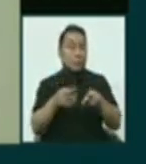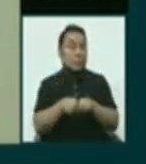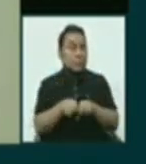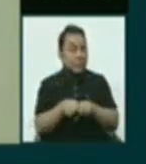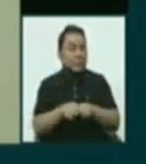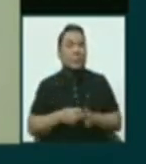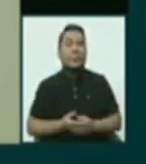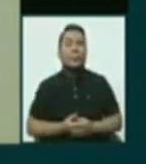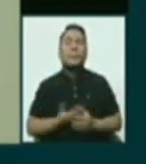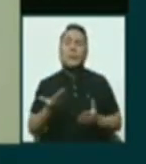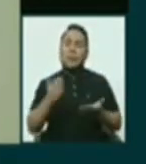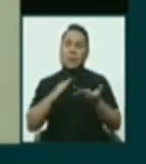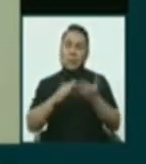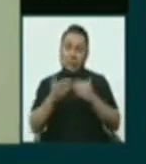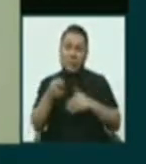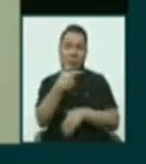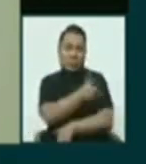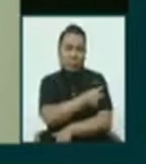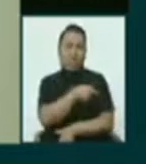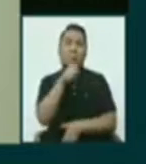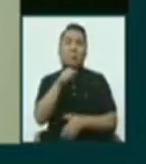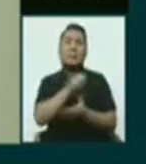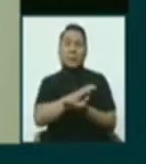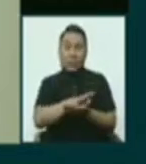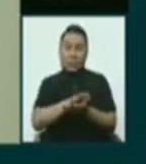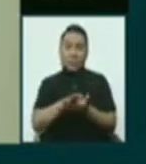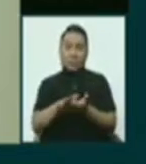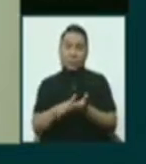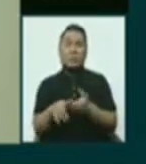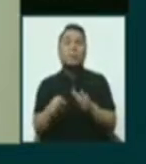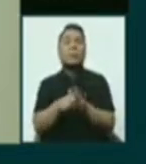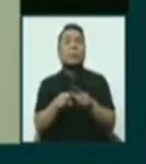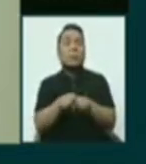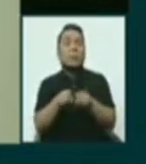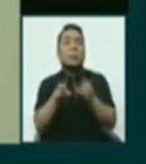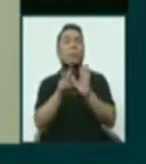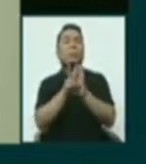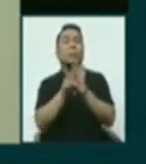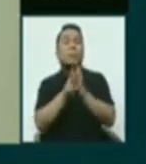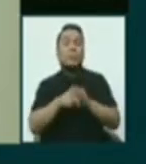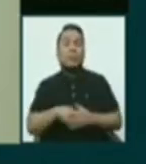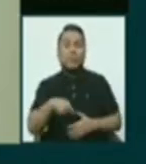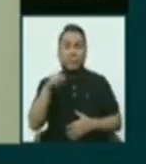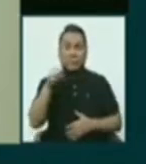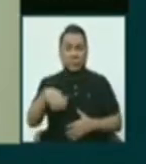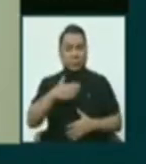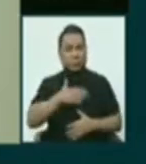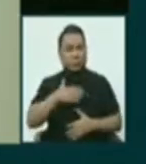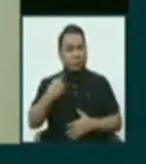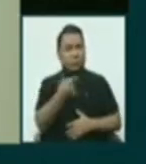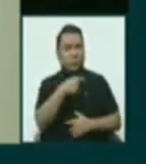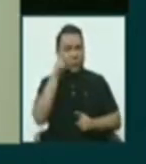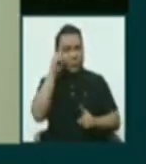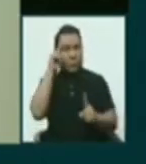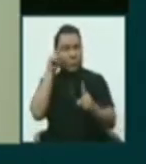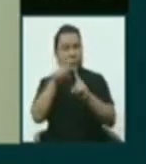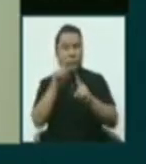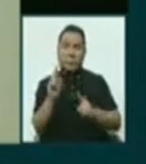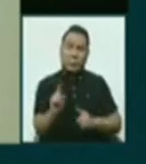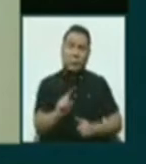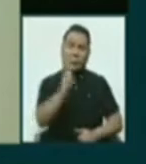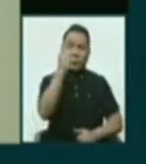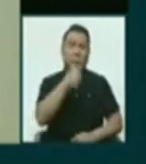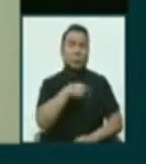La vacuna debería de ser, como dice, gratuita y voluntaria. O sea, ese es nuestro propósito. Principalmente